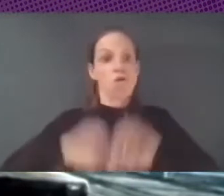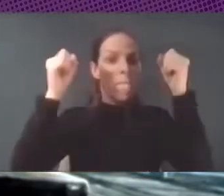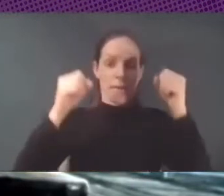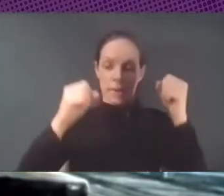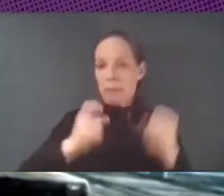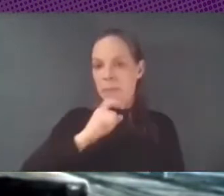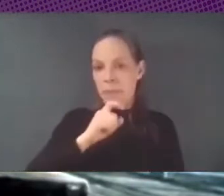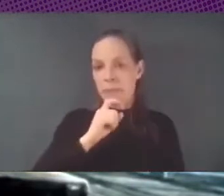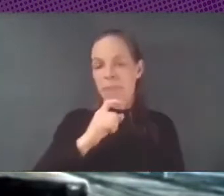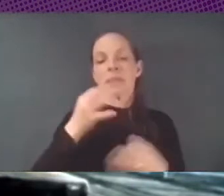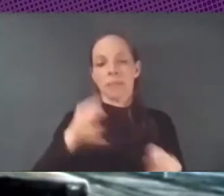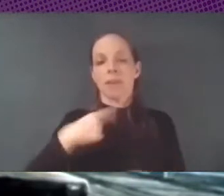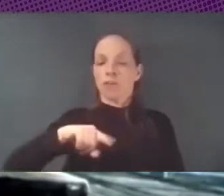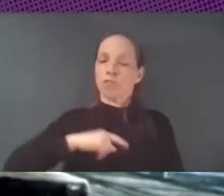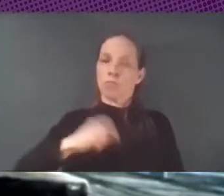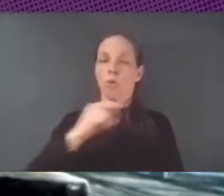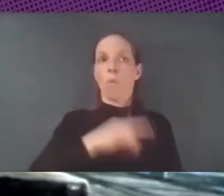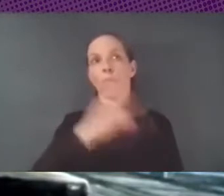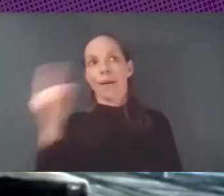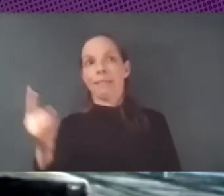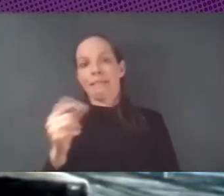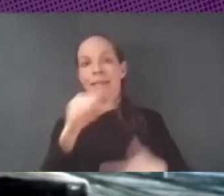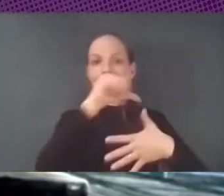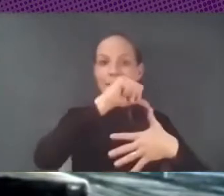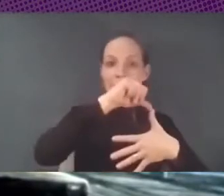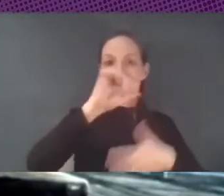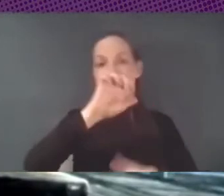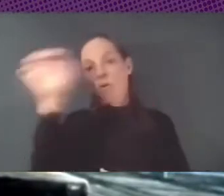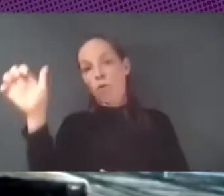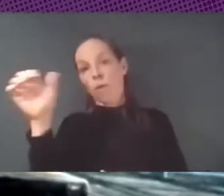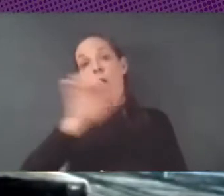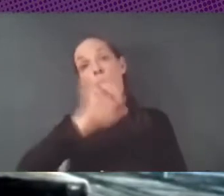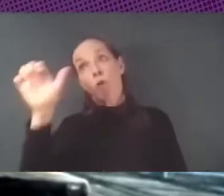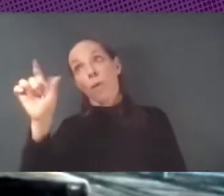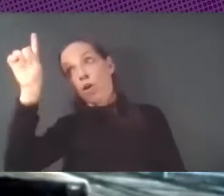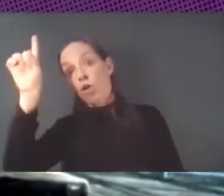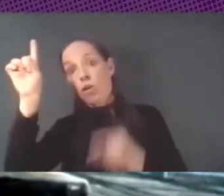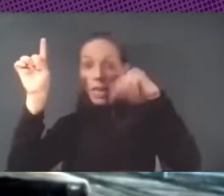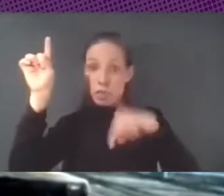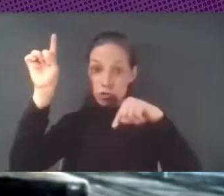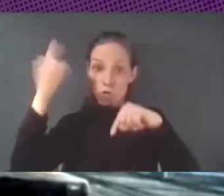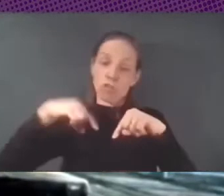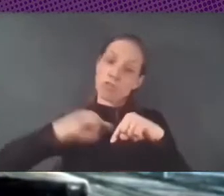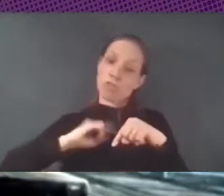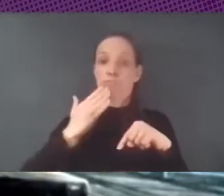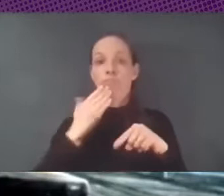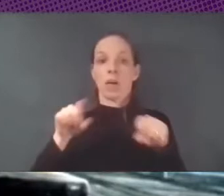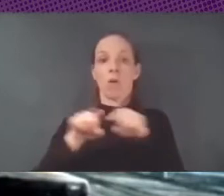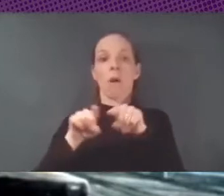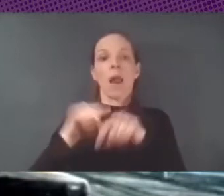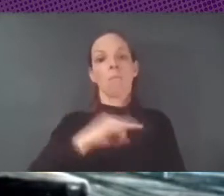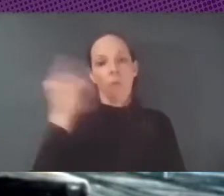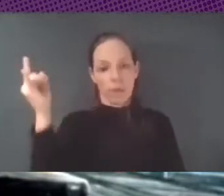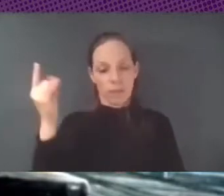Latina y Europa, por ejemplo, o entre el Norte Europa y el Sur Europa. Entonces, en esta conyuntura somos investigadores